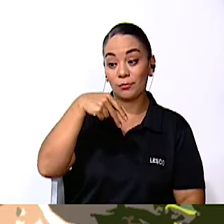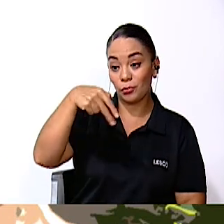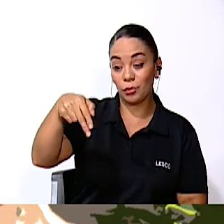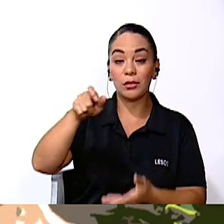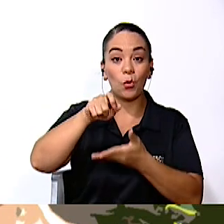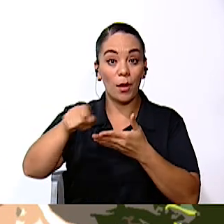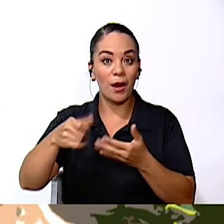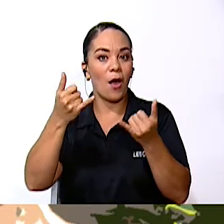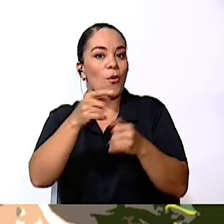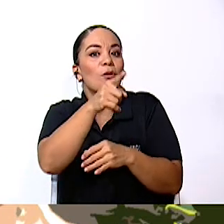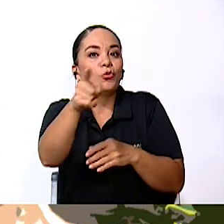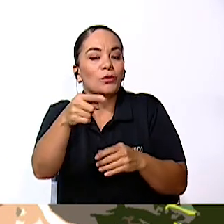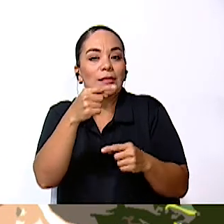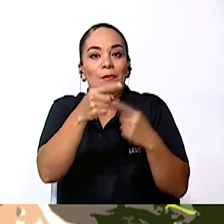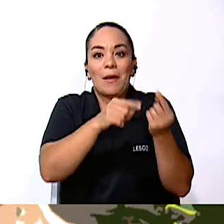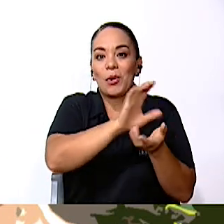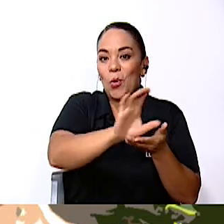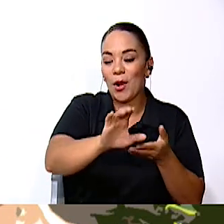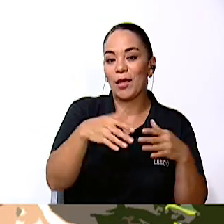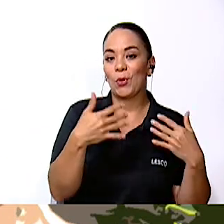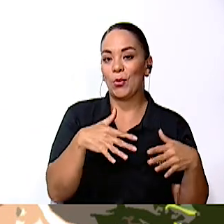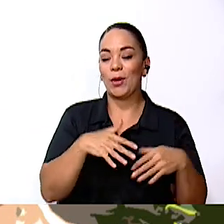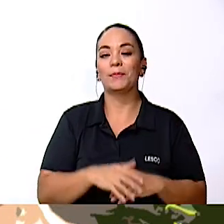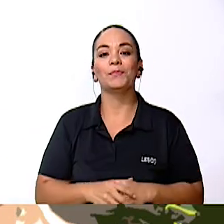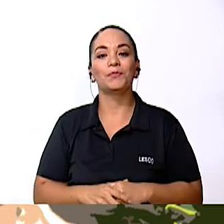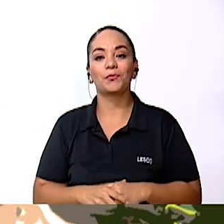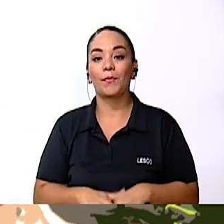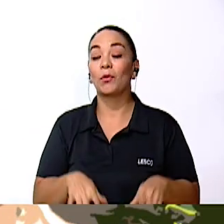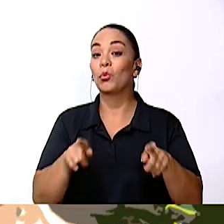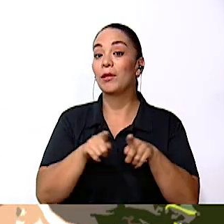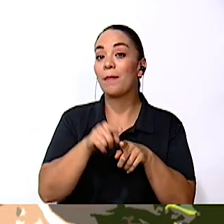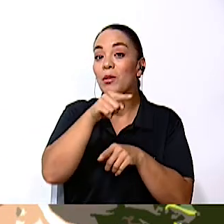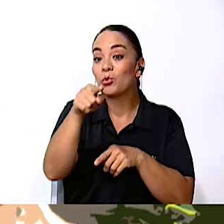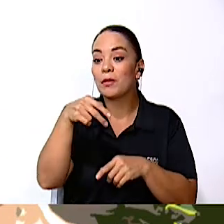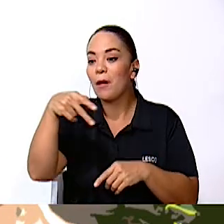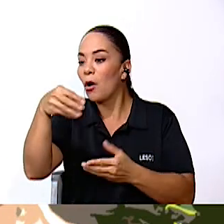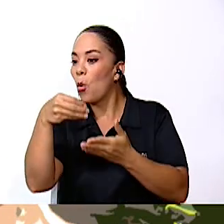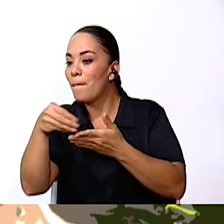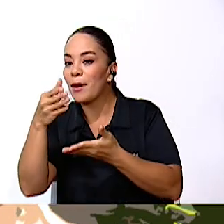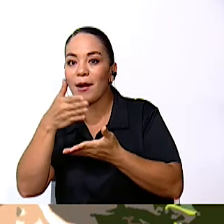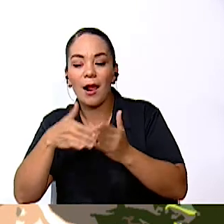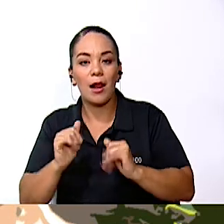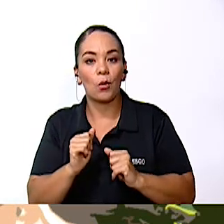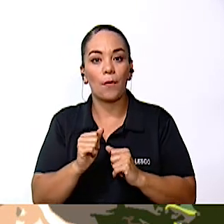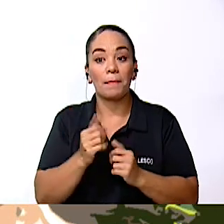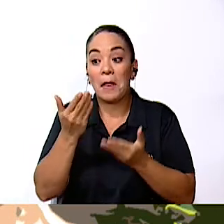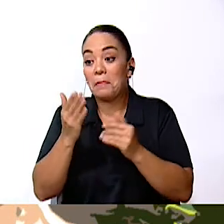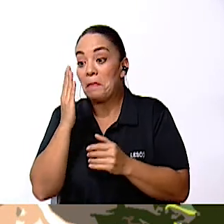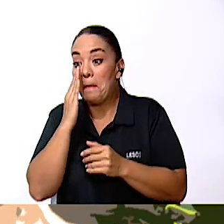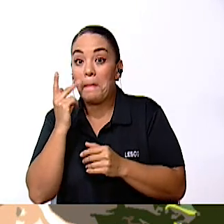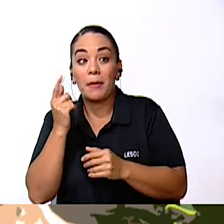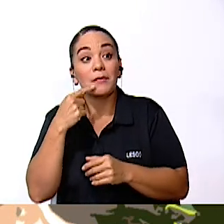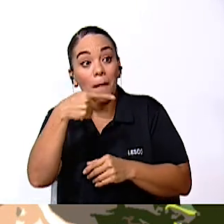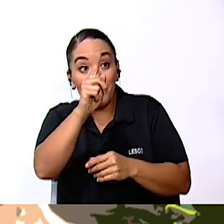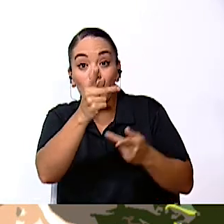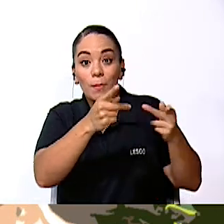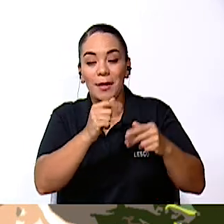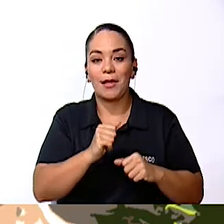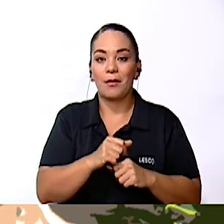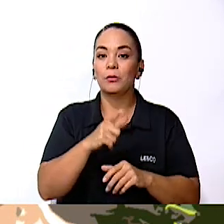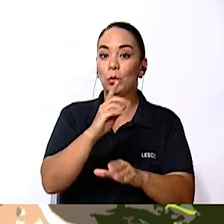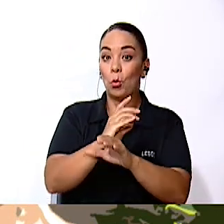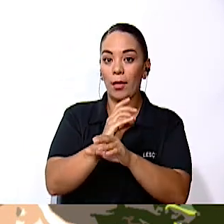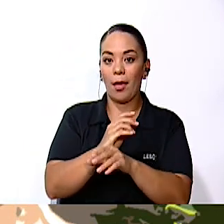O ya ustedes Que van para el colegio O cuando van a hacer Un mandado Que se yo Que los mandaron A la pulpería Tienen que tener